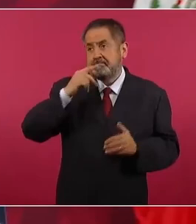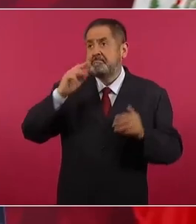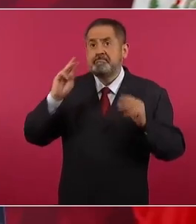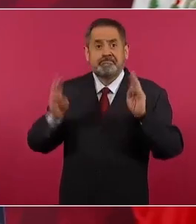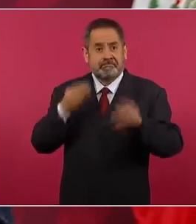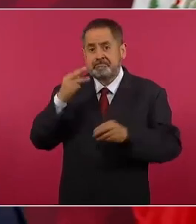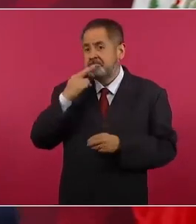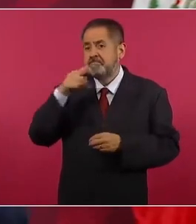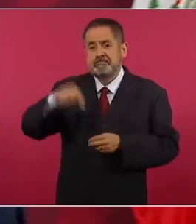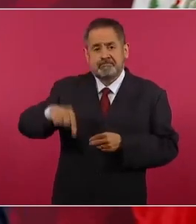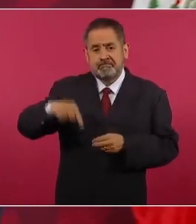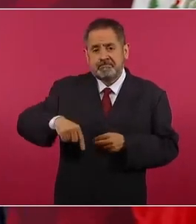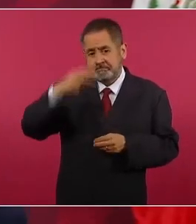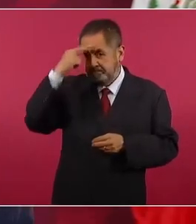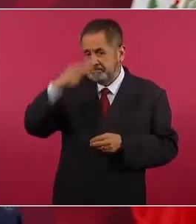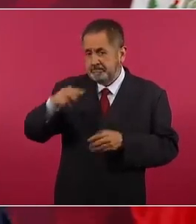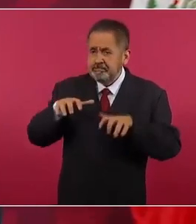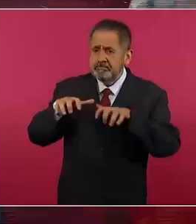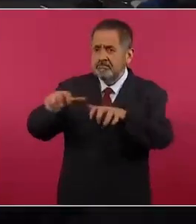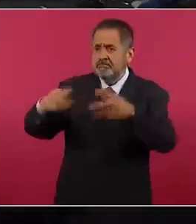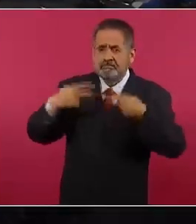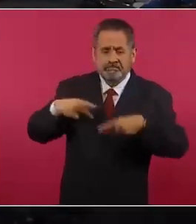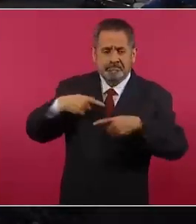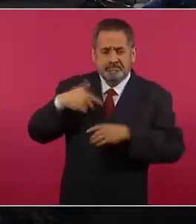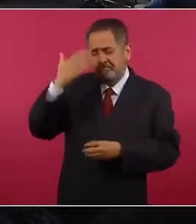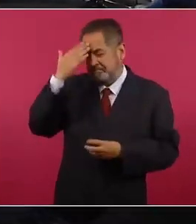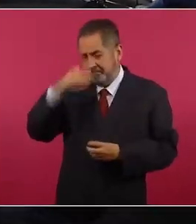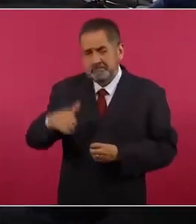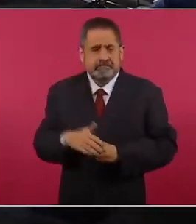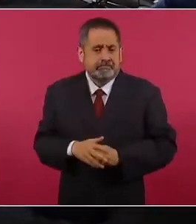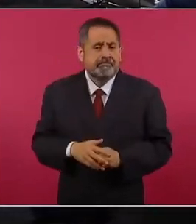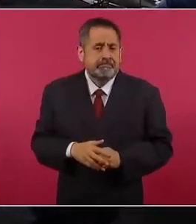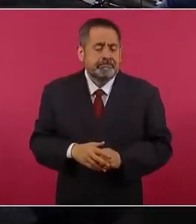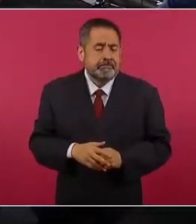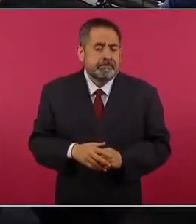ya de por sí México era